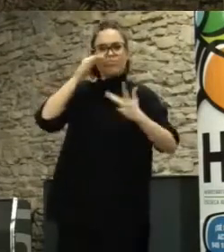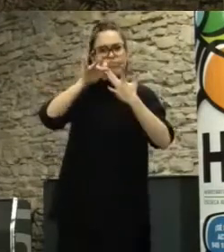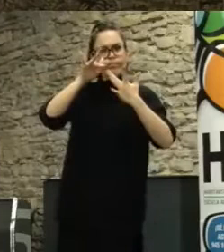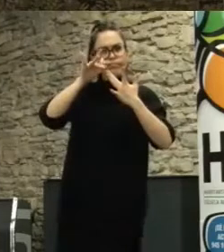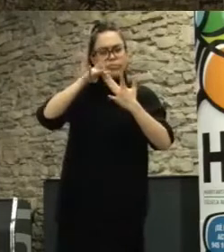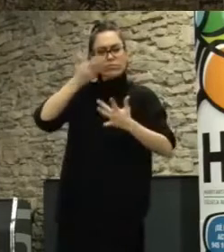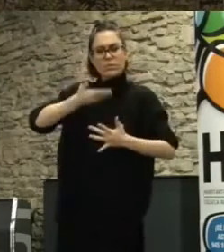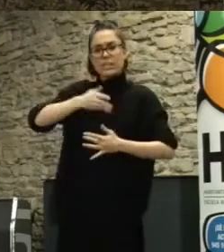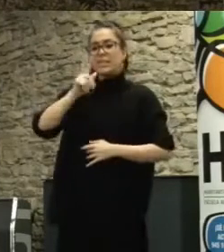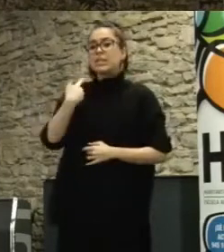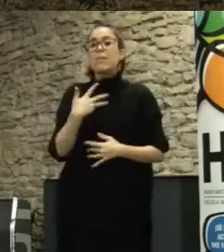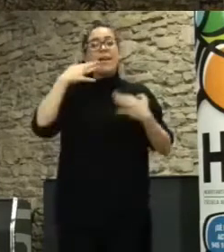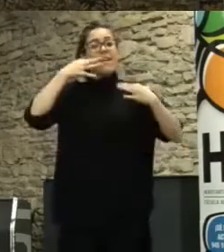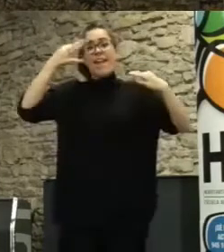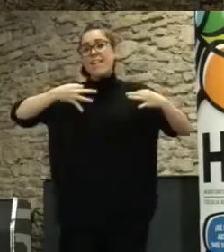radicalidad democrática